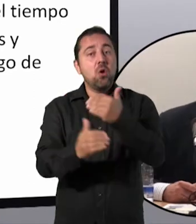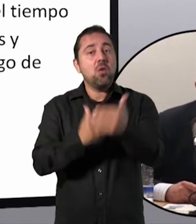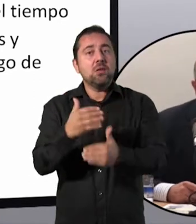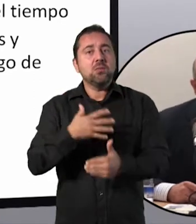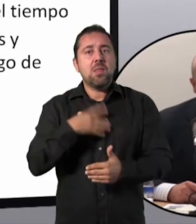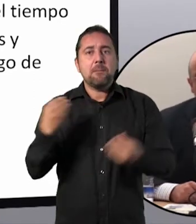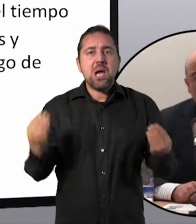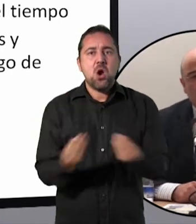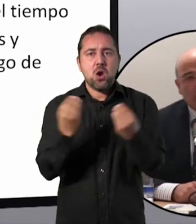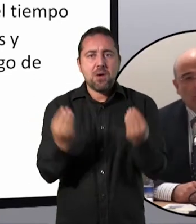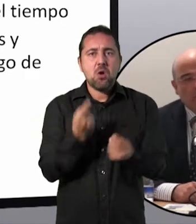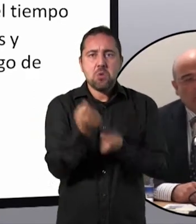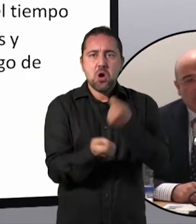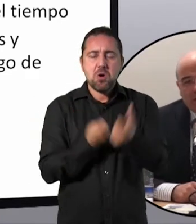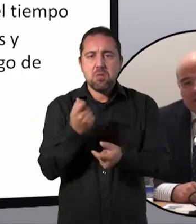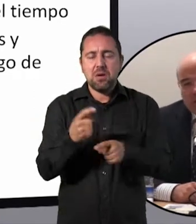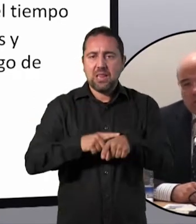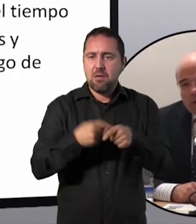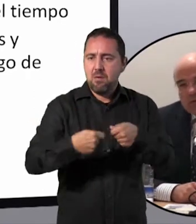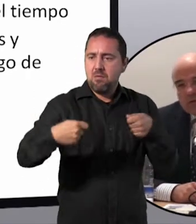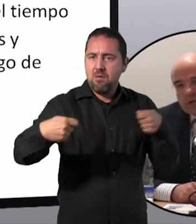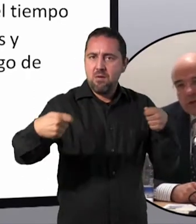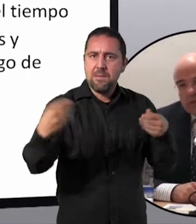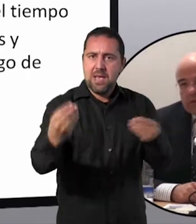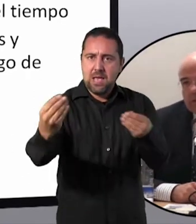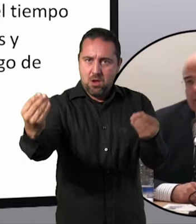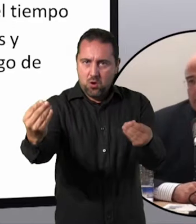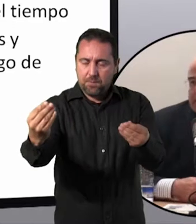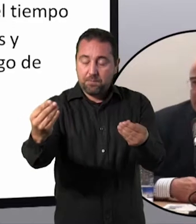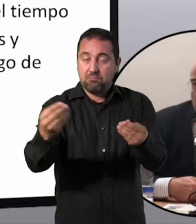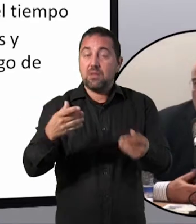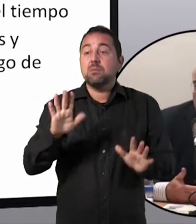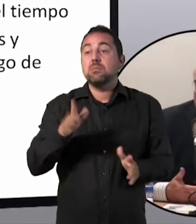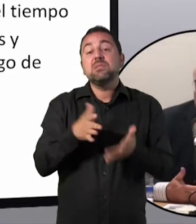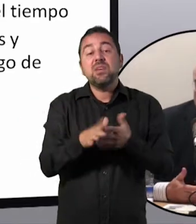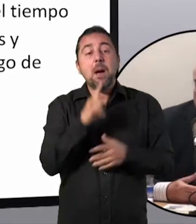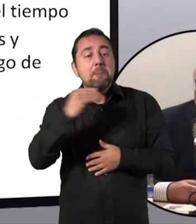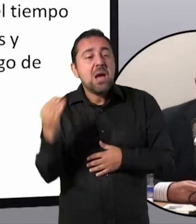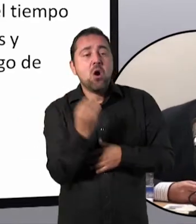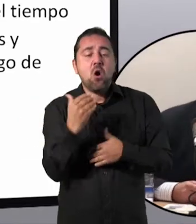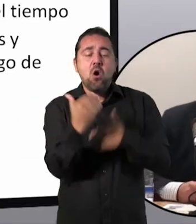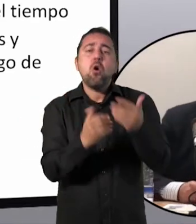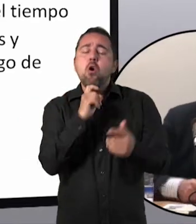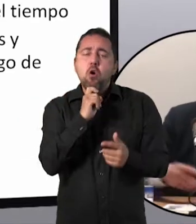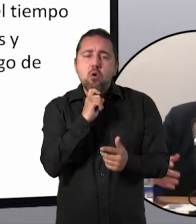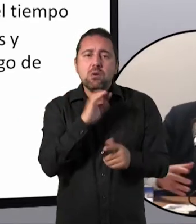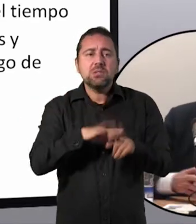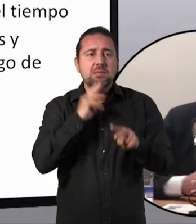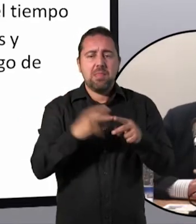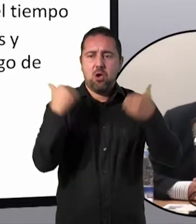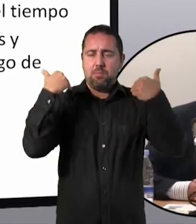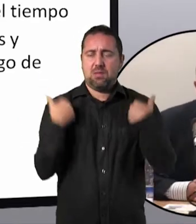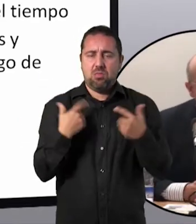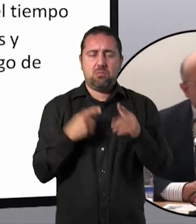a lo largo del tiempo. Y esa mejora consiste básicamente en el desarrollo de competencias, lo que los psicólogos